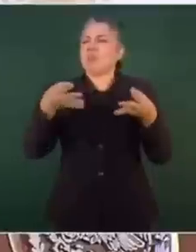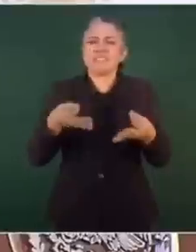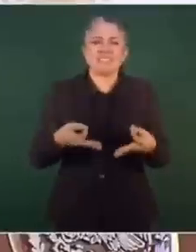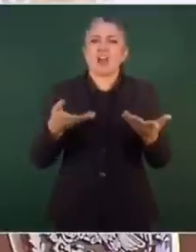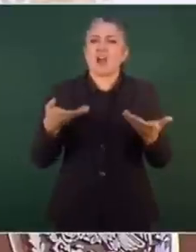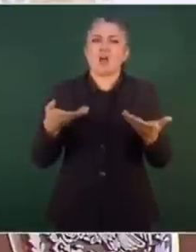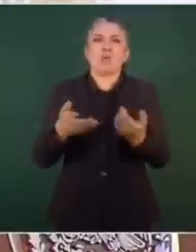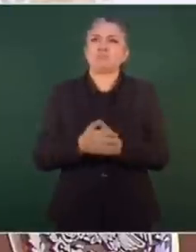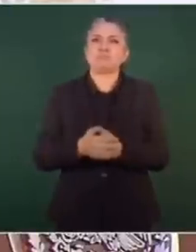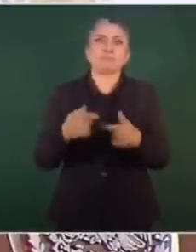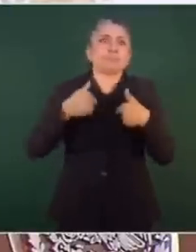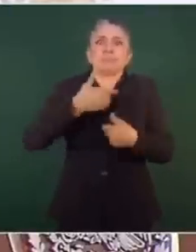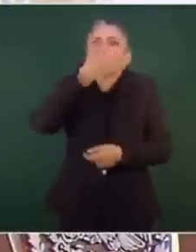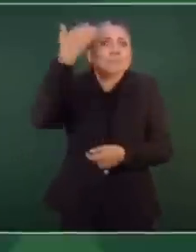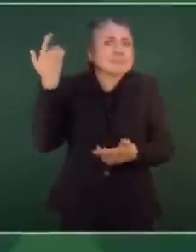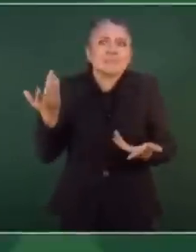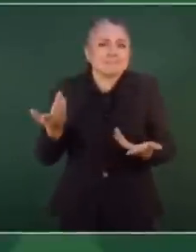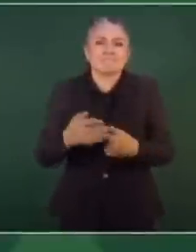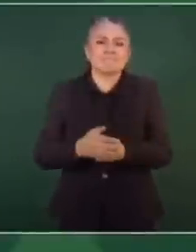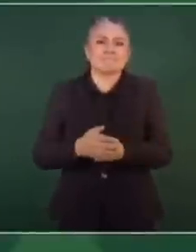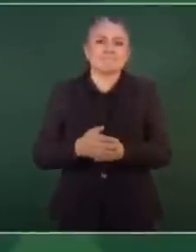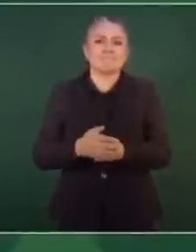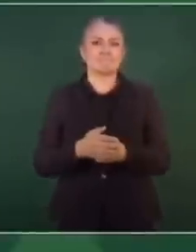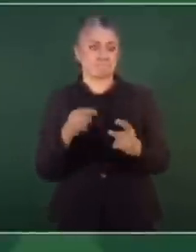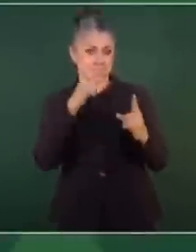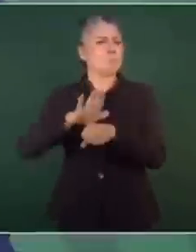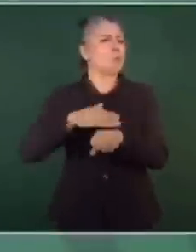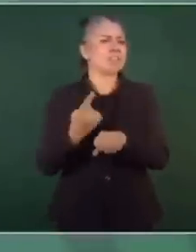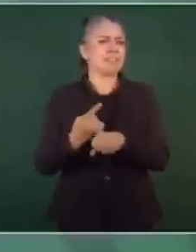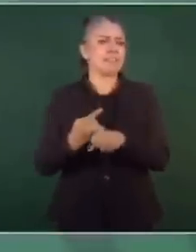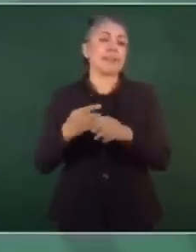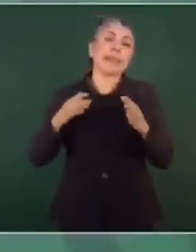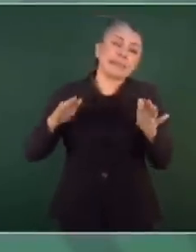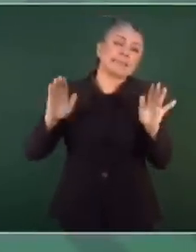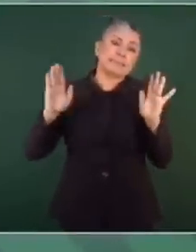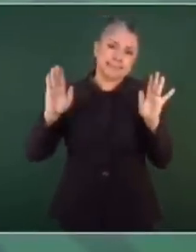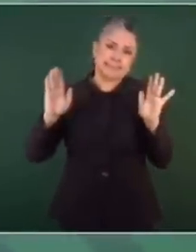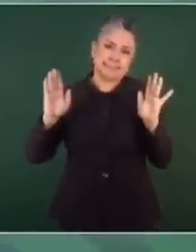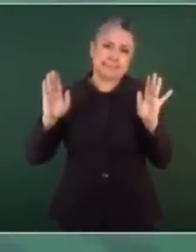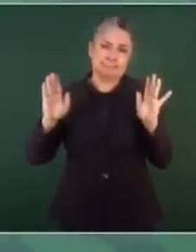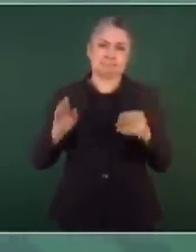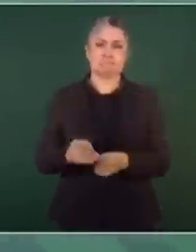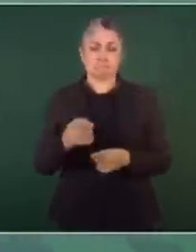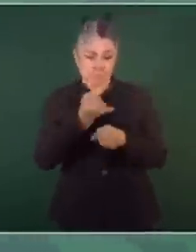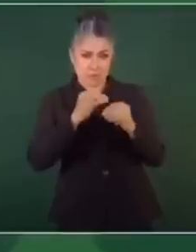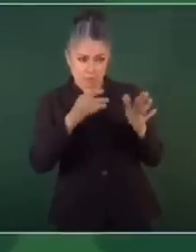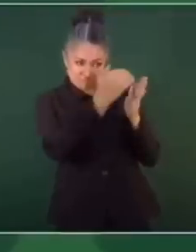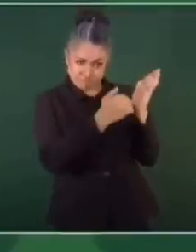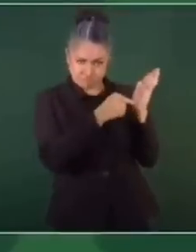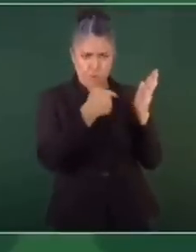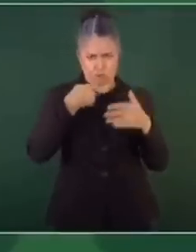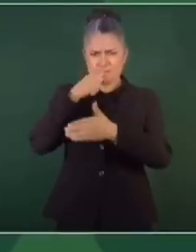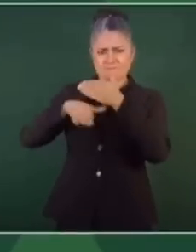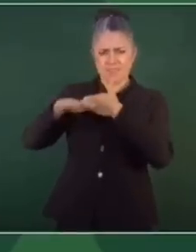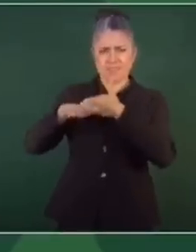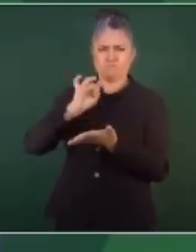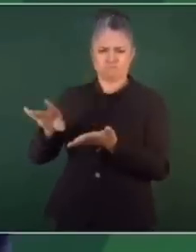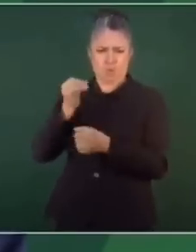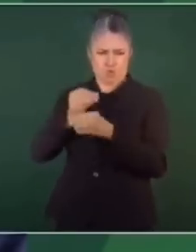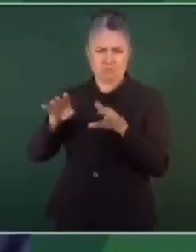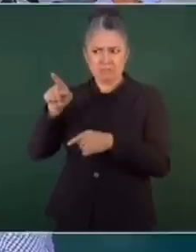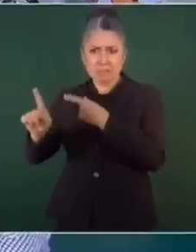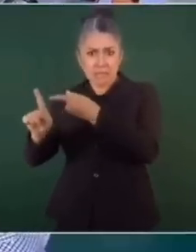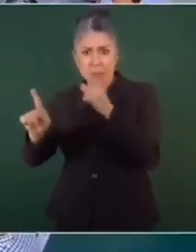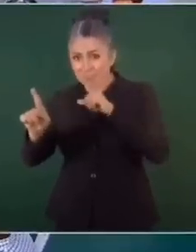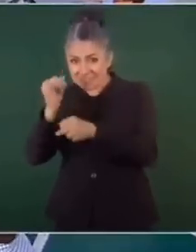yo ni sabía de que tenía empresas. Resulta que esta información yo se la envié a Claudio X. González.